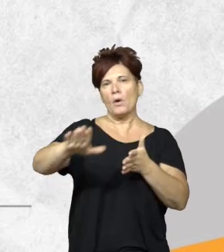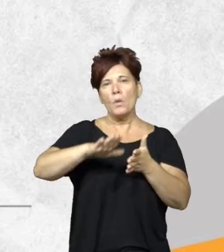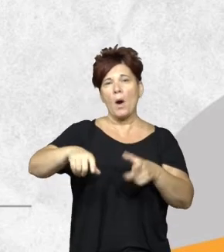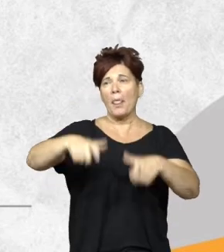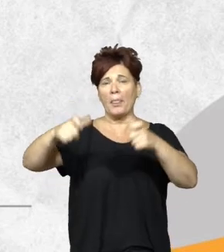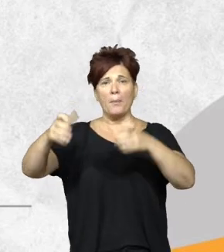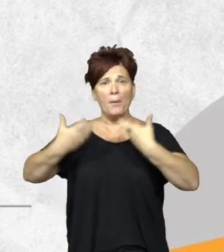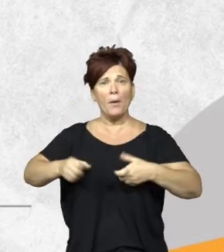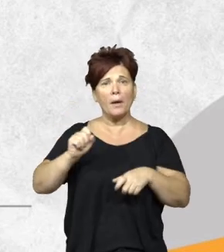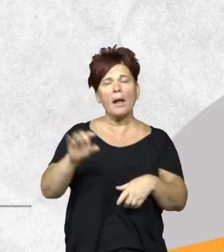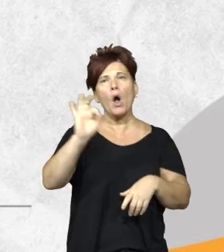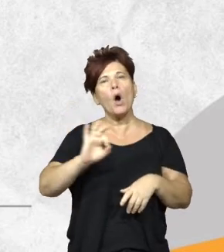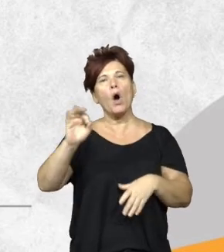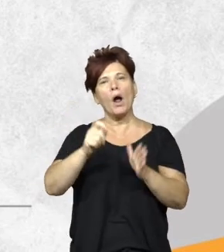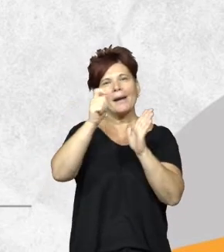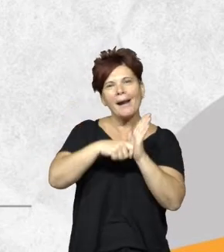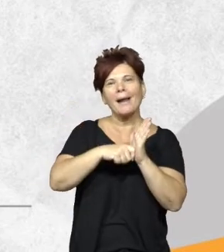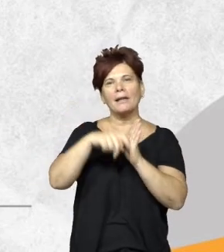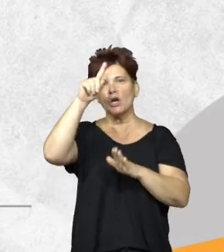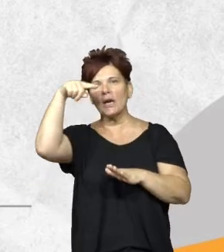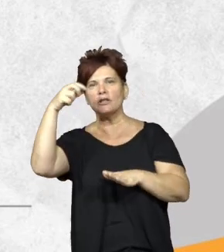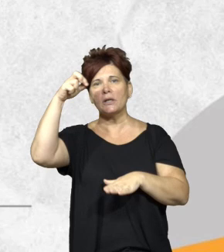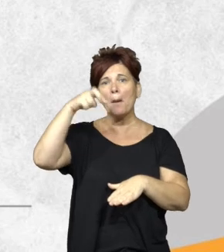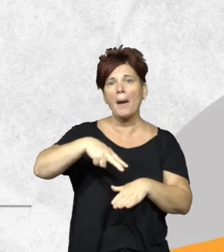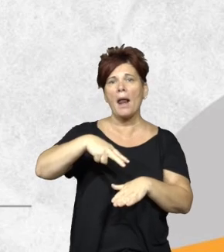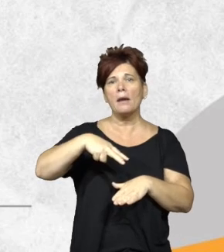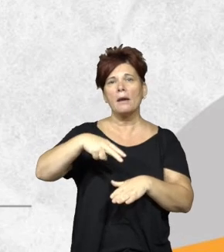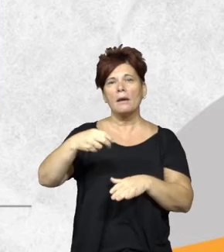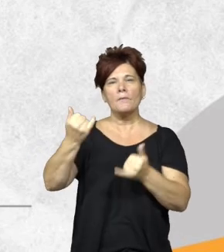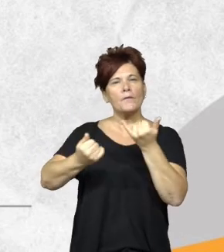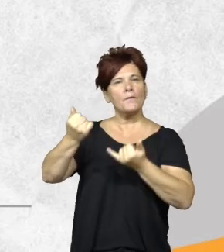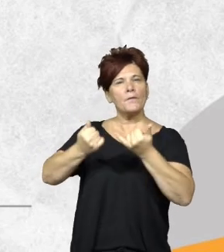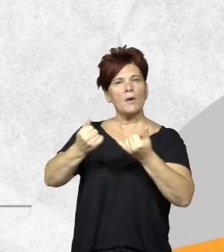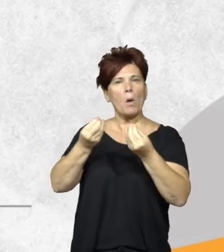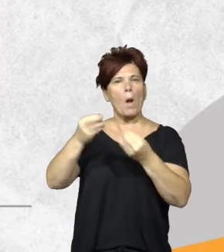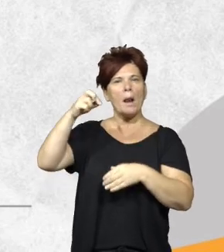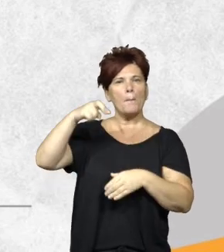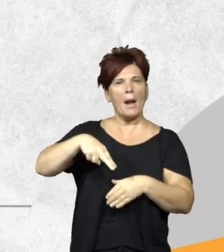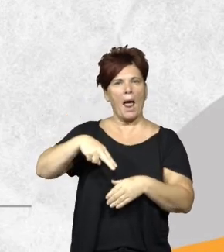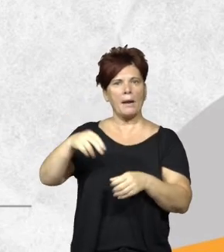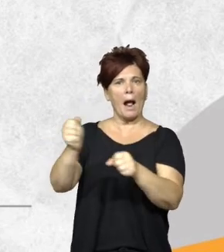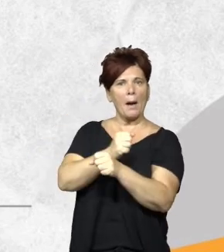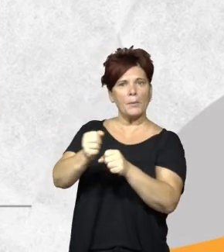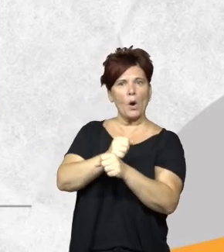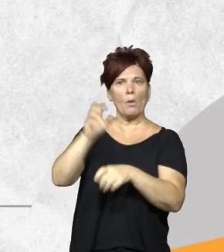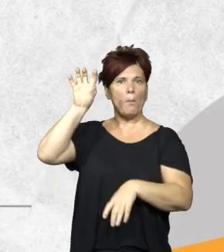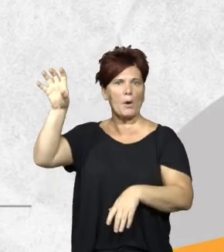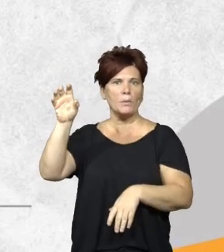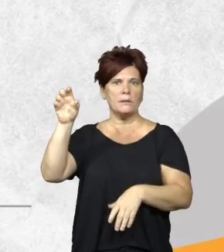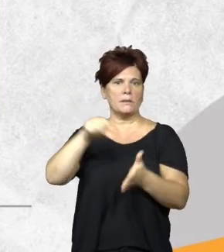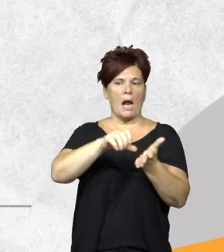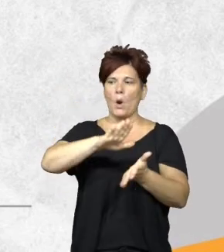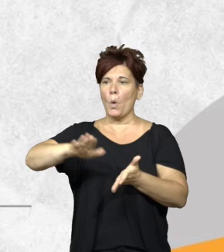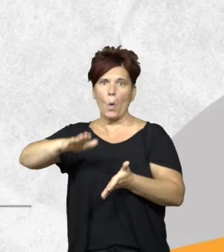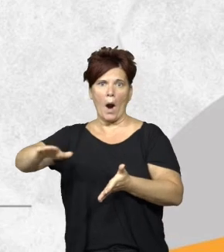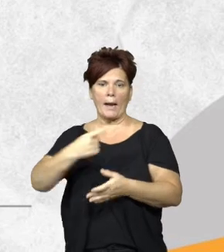nativos o el registro nacional de planes que nos cuenta que planes aprobó la provincia en cada uno de esos lugares